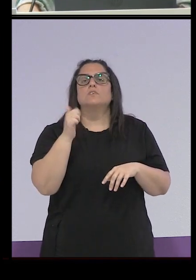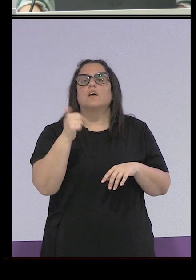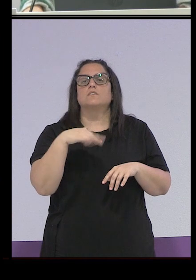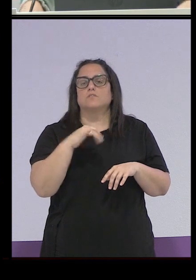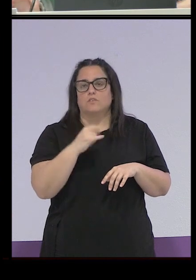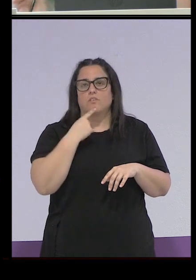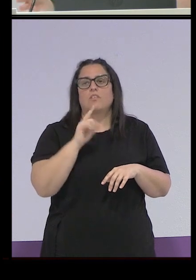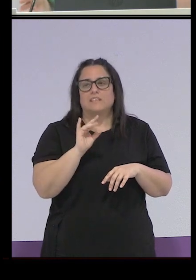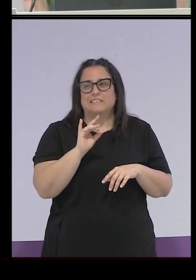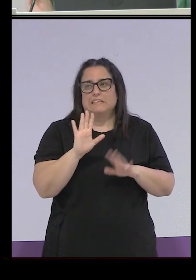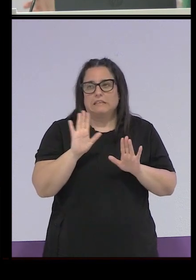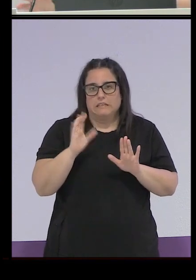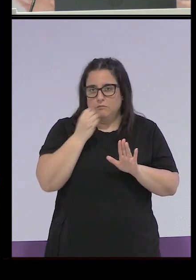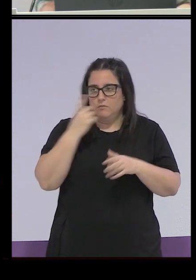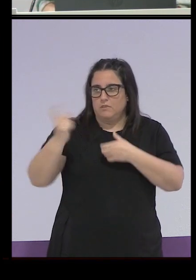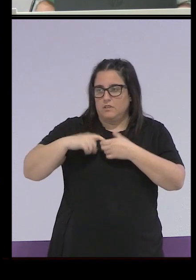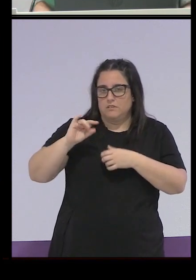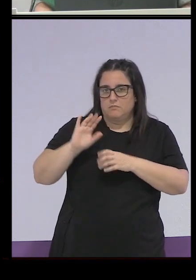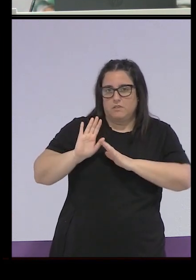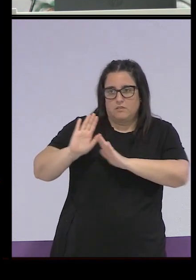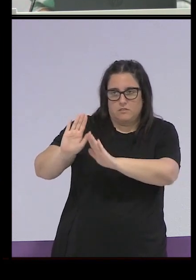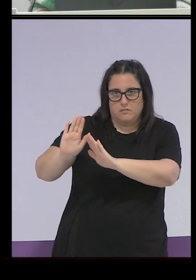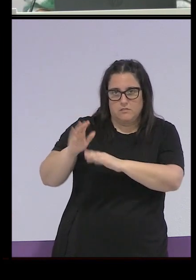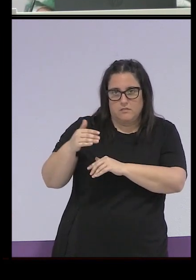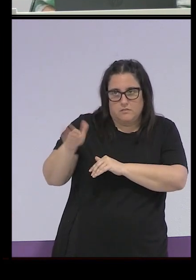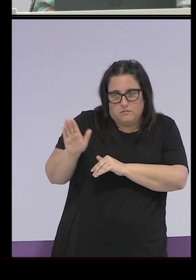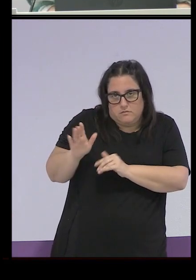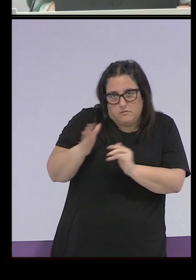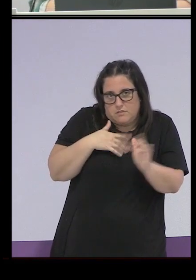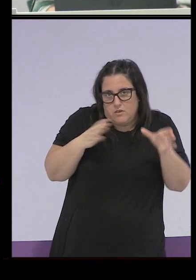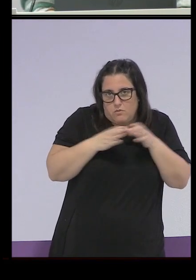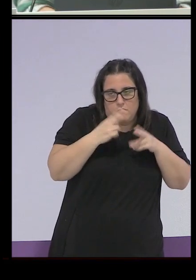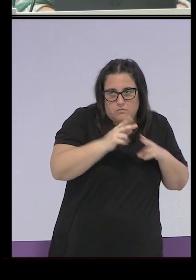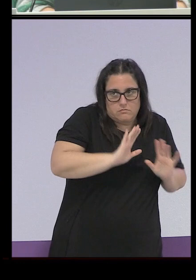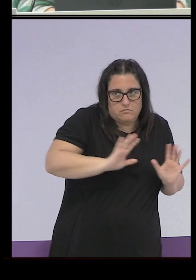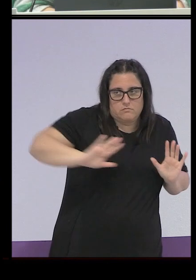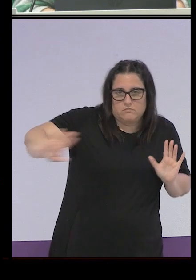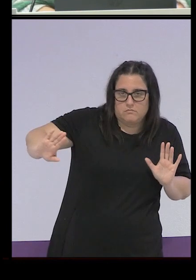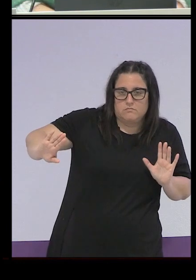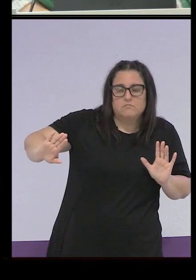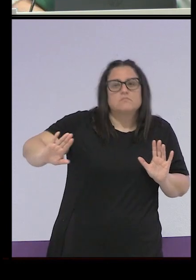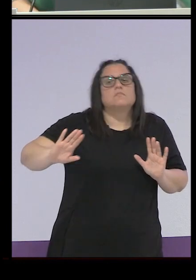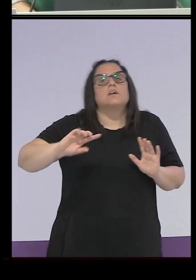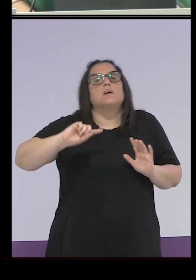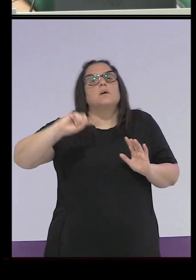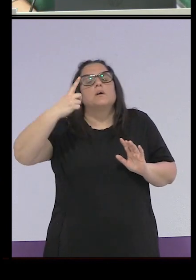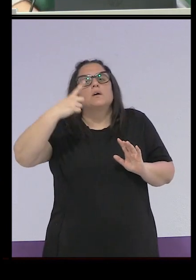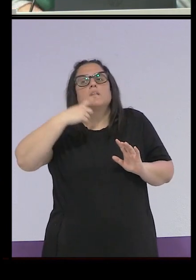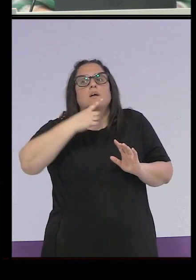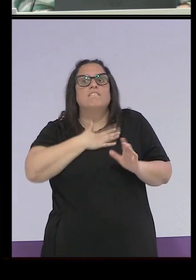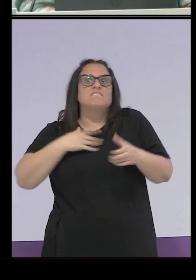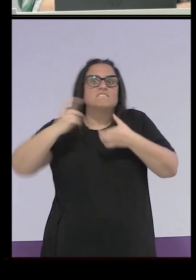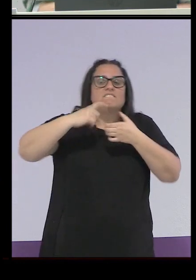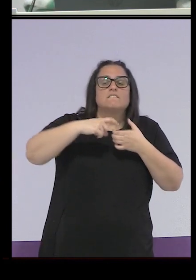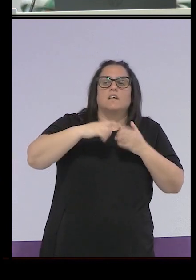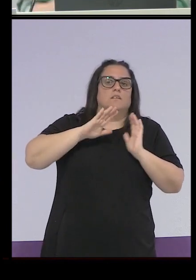tampoco flipen, ¿no?, que bien que están ahí, pero que, bueno, que eso de formar parte del partido, no. Entonces, se las rechazan en una primera instancia cuando intentan formar parte